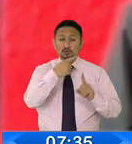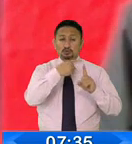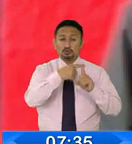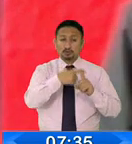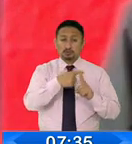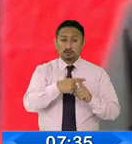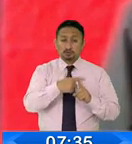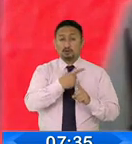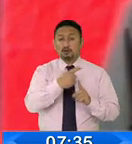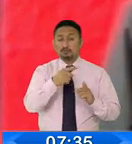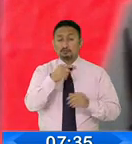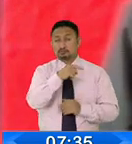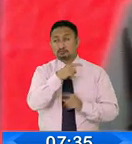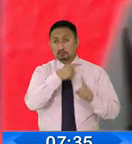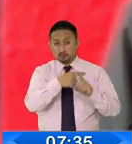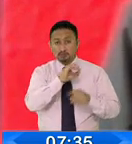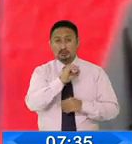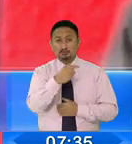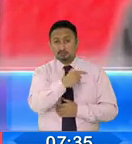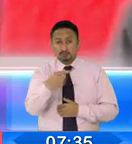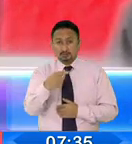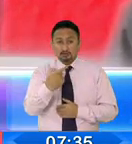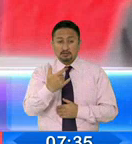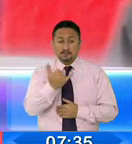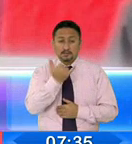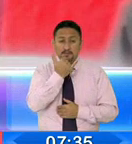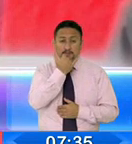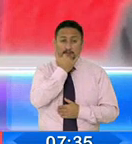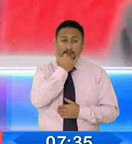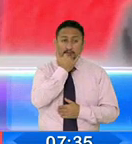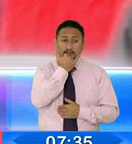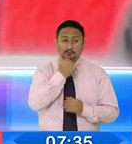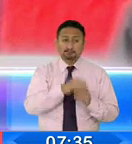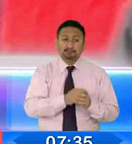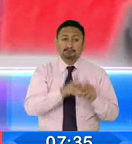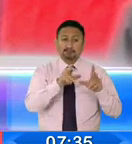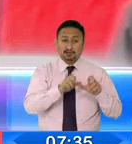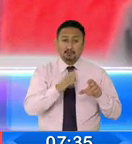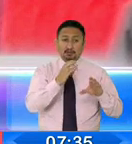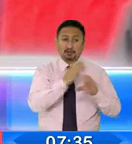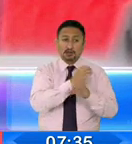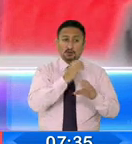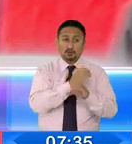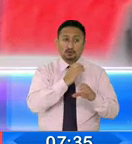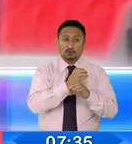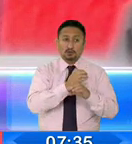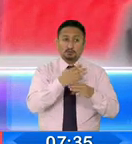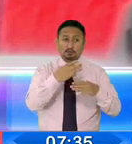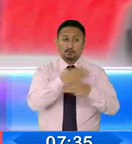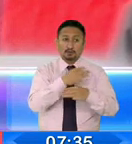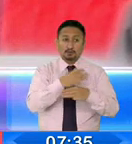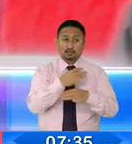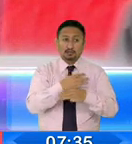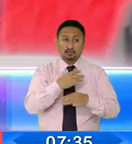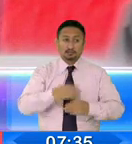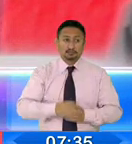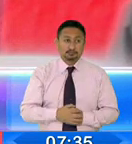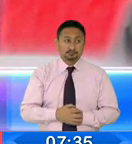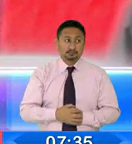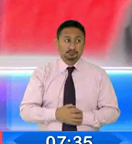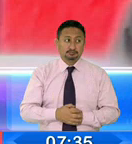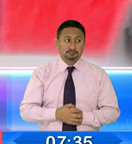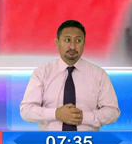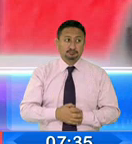o de las restas, o de una falla en las operaciones matemáticas, ¿qué es válido?